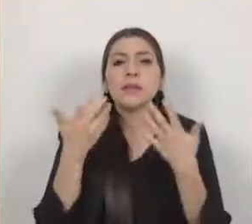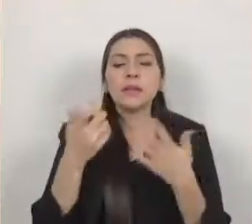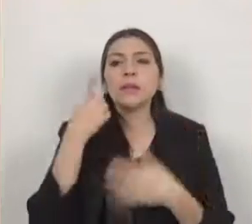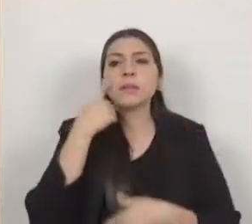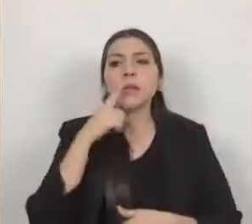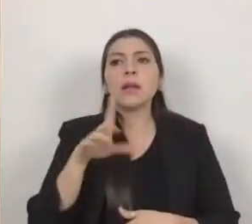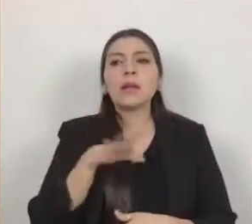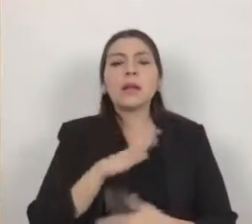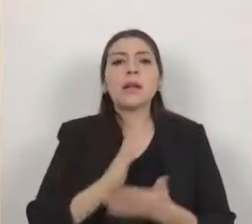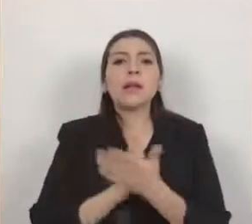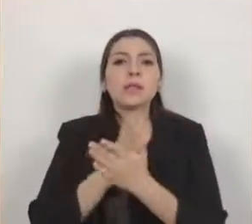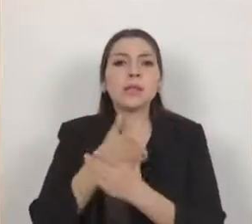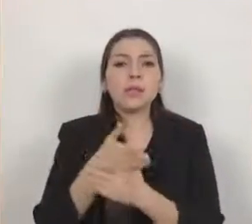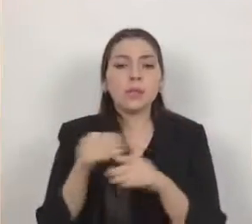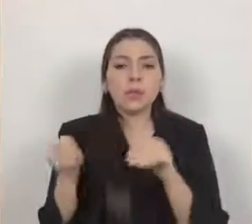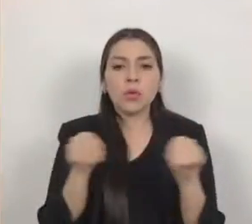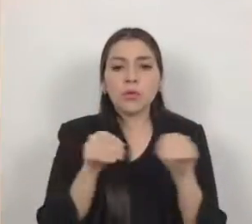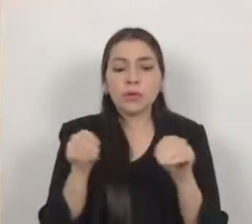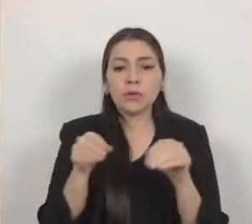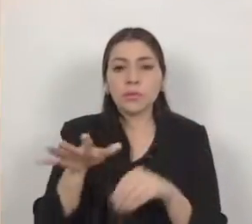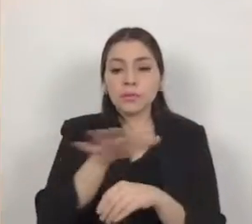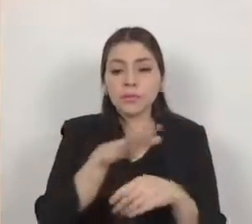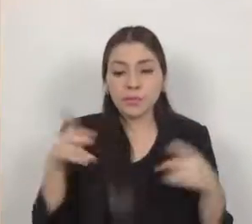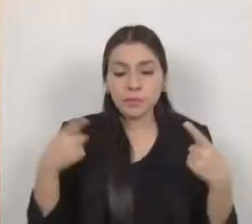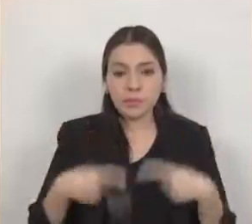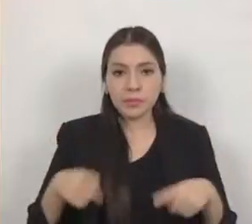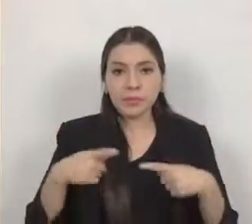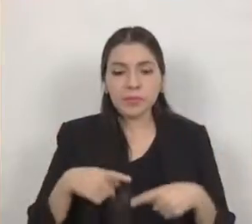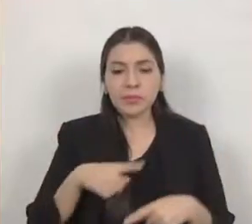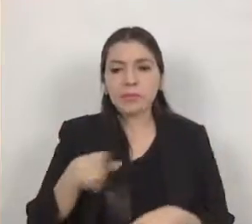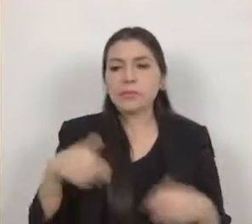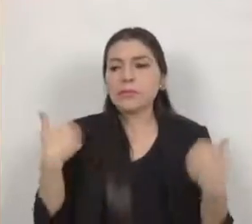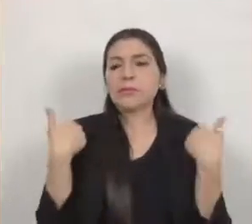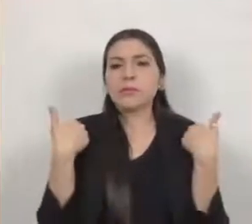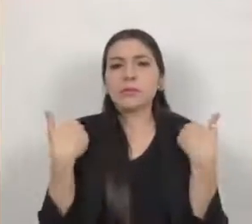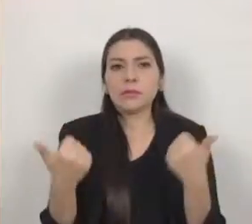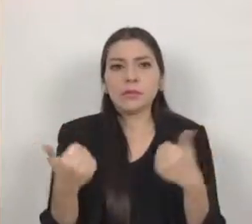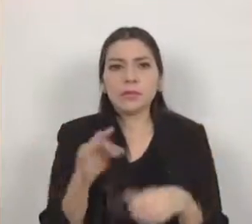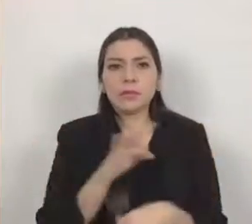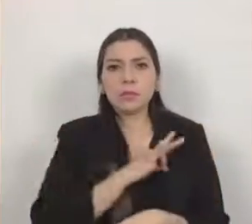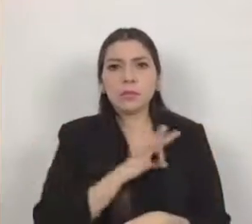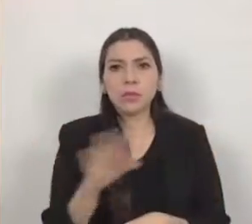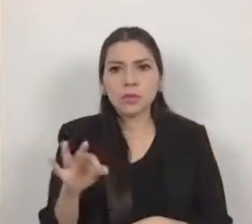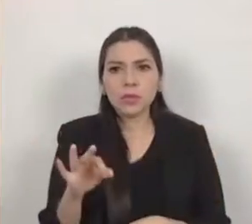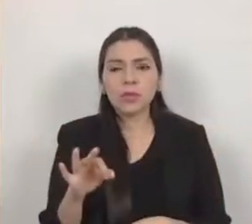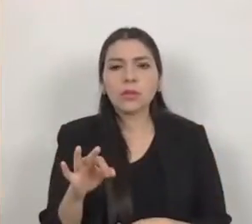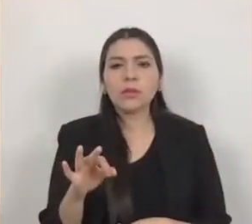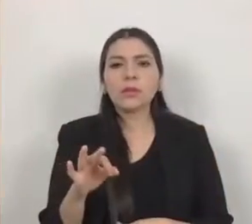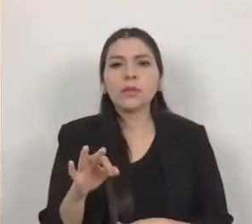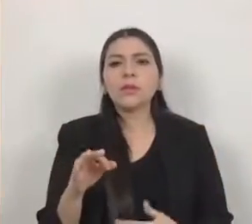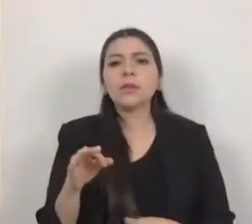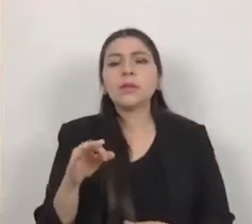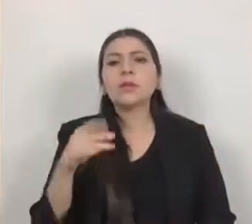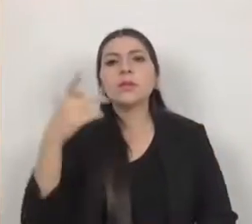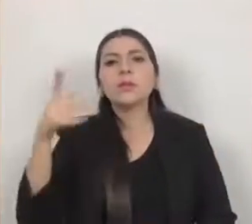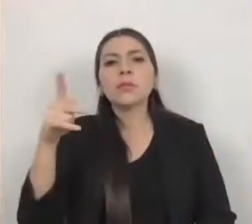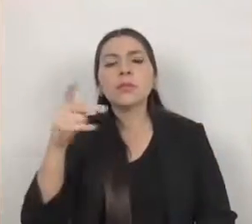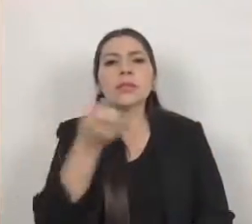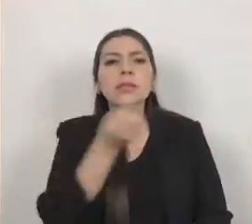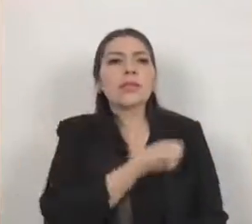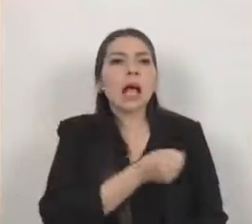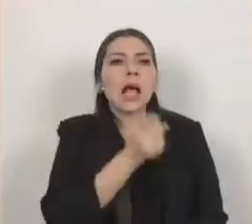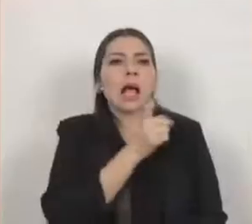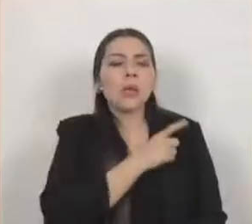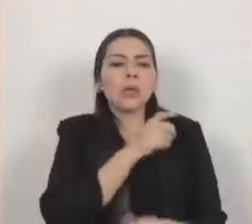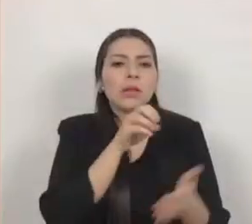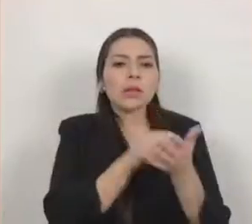para que este sector de la población pueda entender atender sus citas de salud ir a sus centros de trabajo